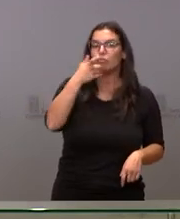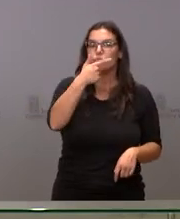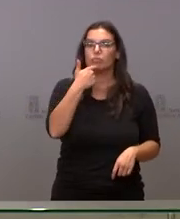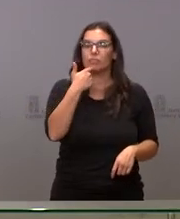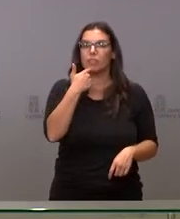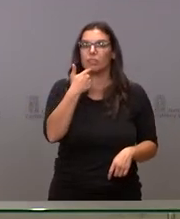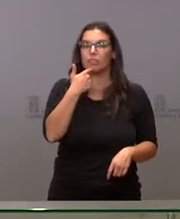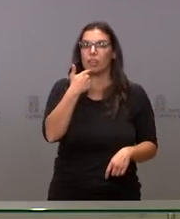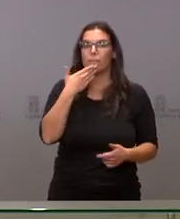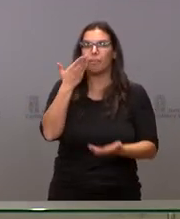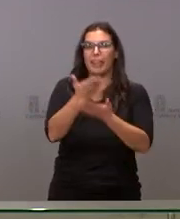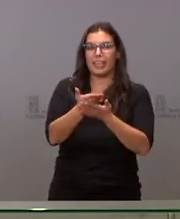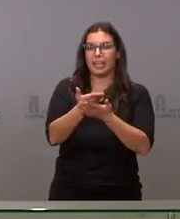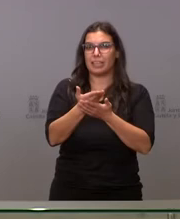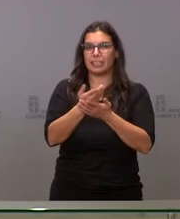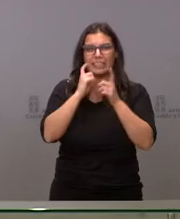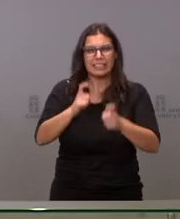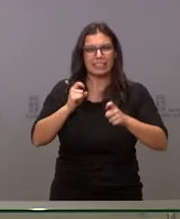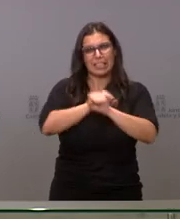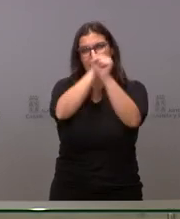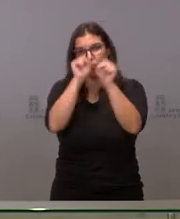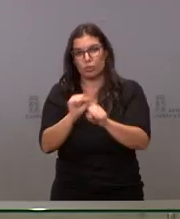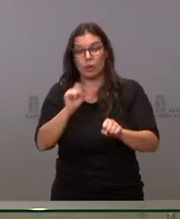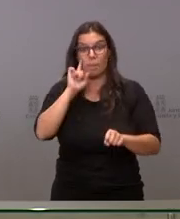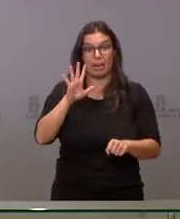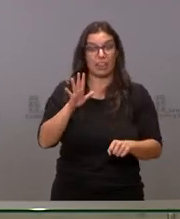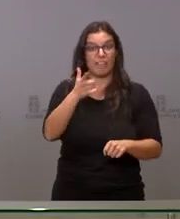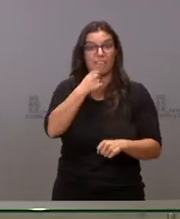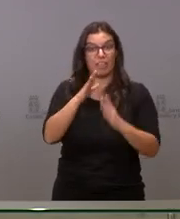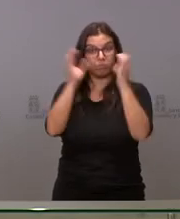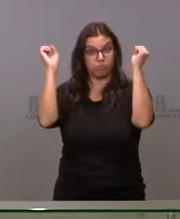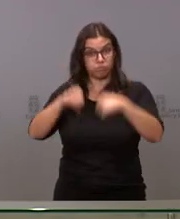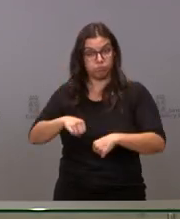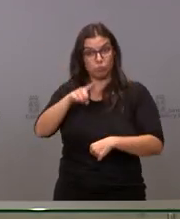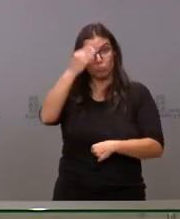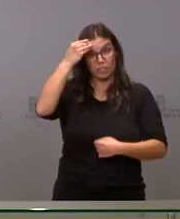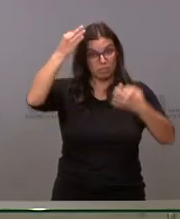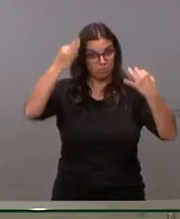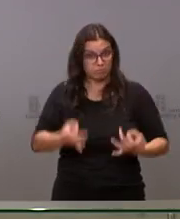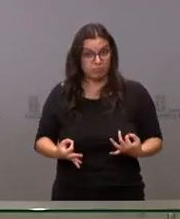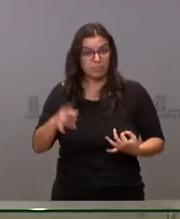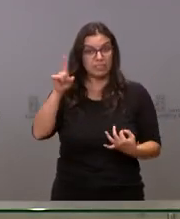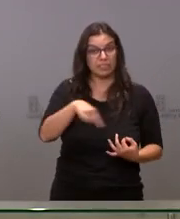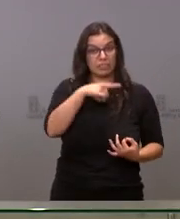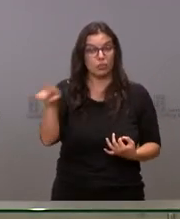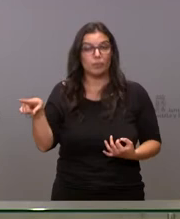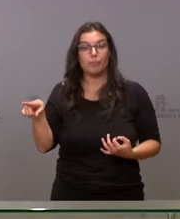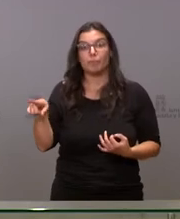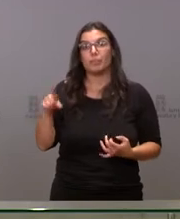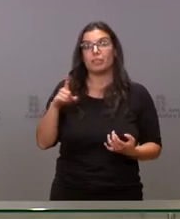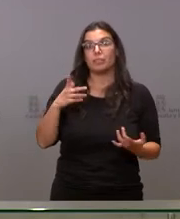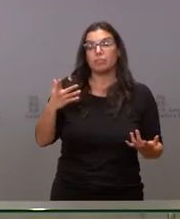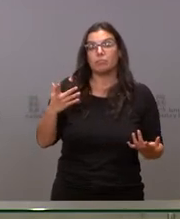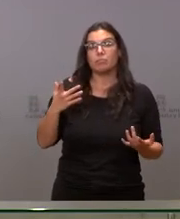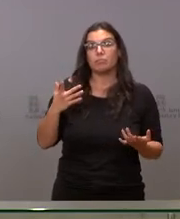van a pedir imposibles, bueno, pues parece que está cercano, ¿no? Ese acuerdo usted lo da ya por asegurado y en todo caso, bueno, pues